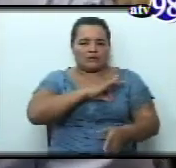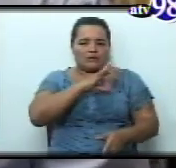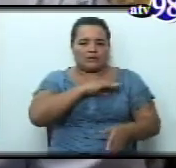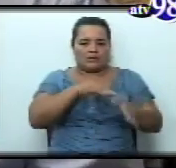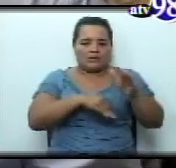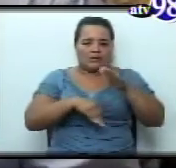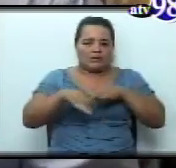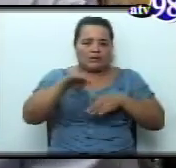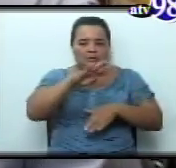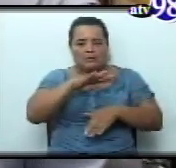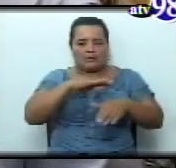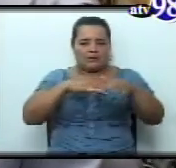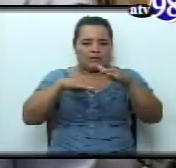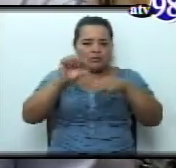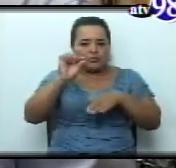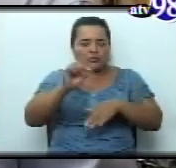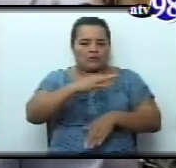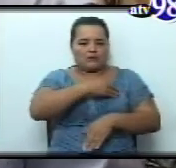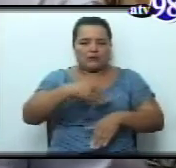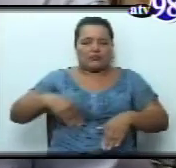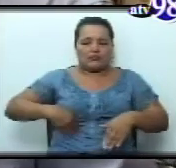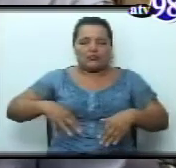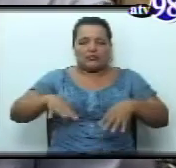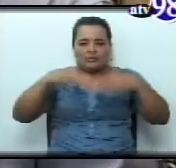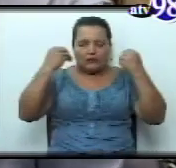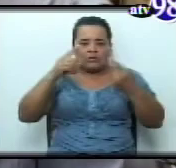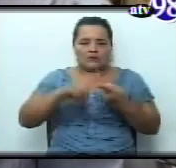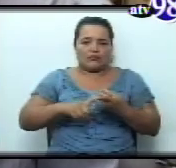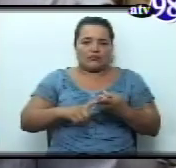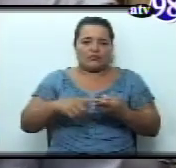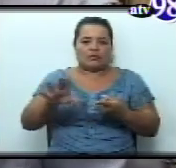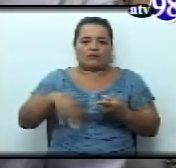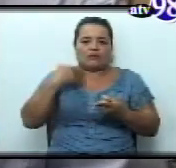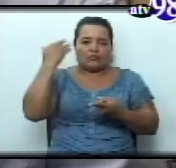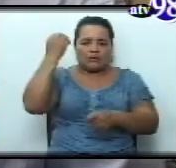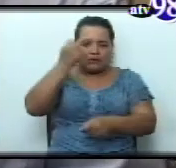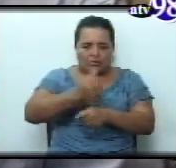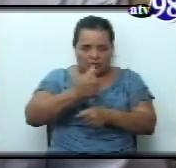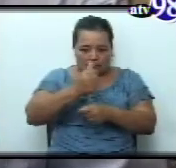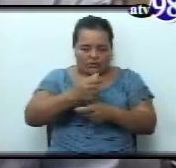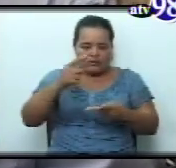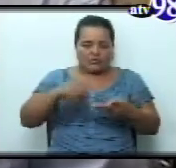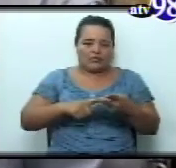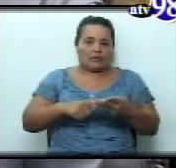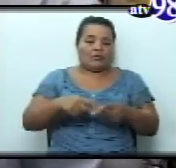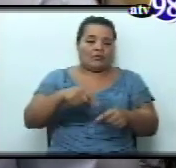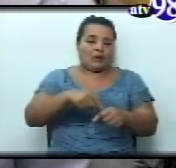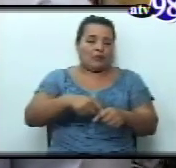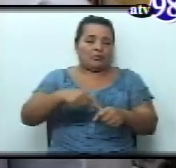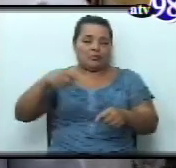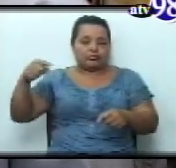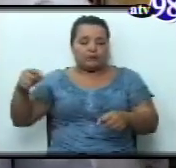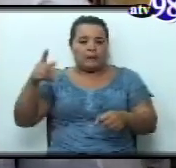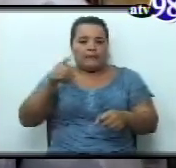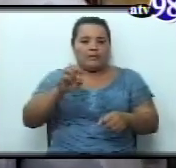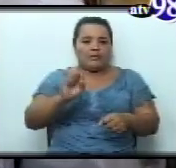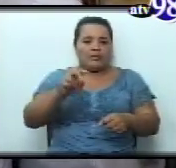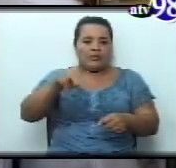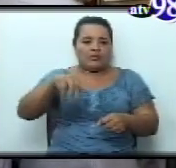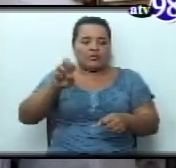los trabajadores de la educación, igualmente a los trabajadores que han sido víctimas de la Penwald.